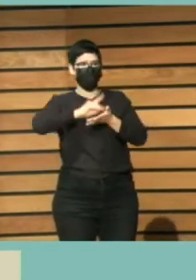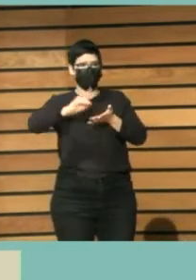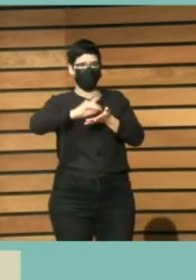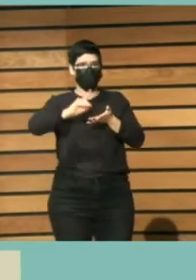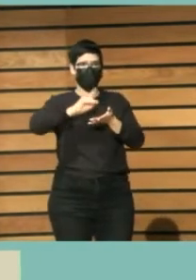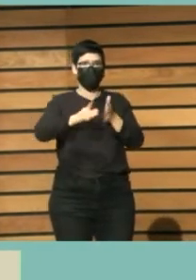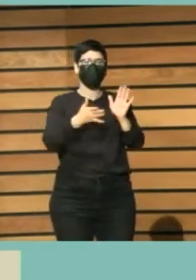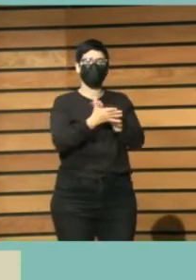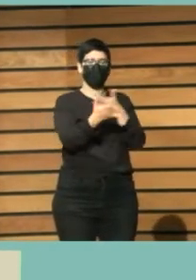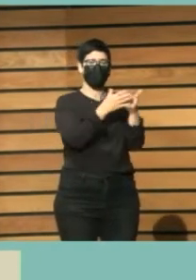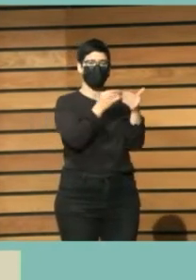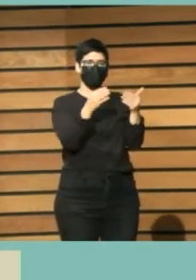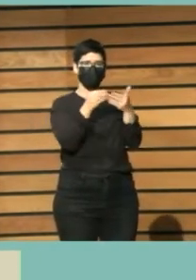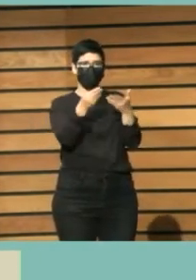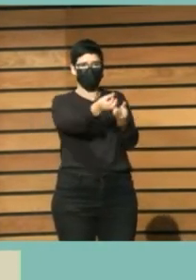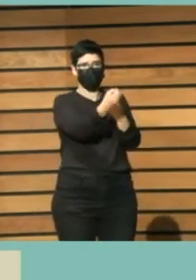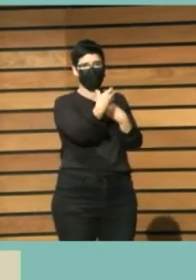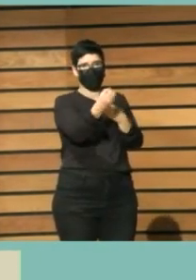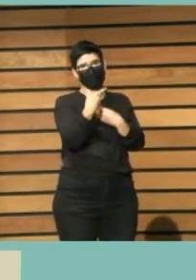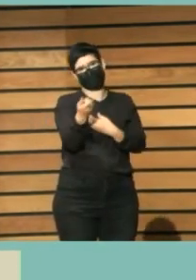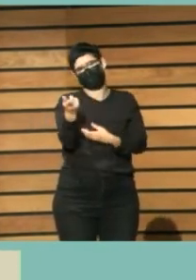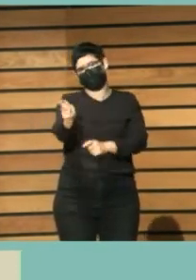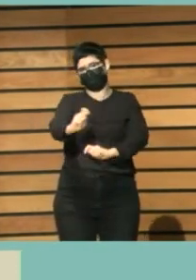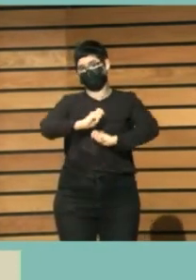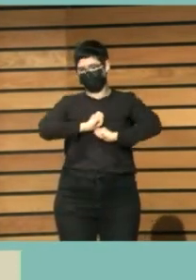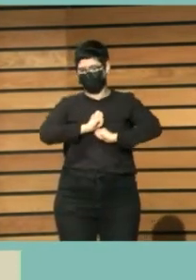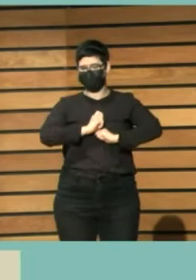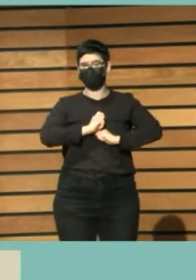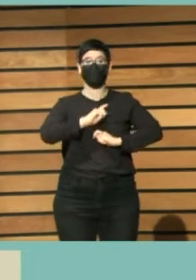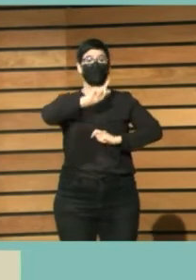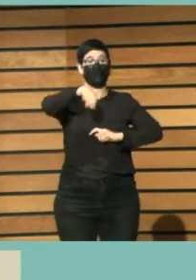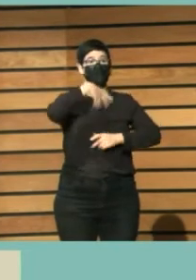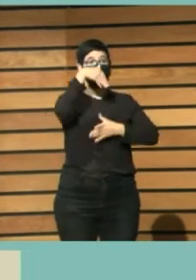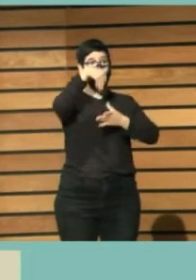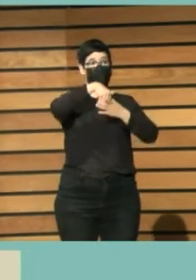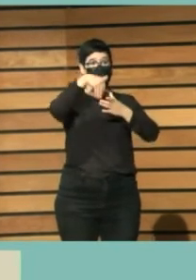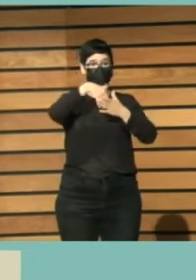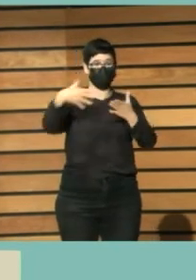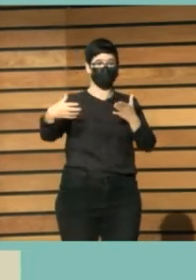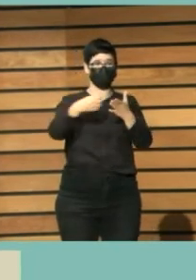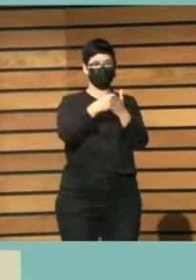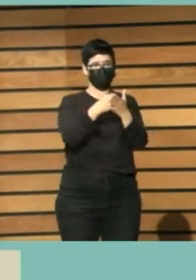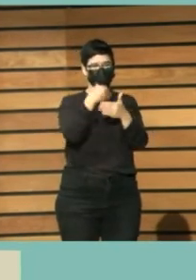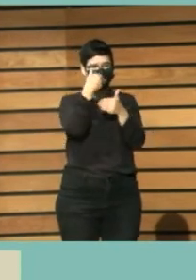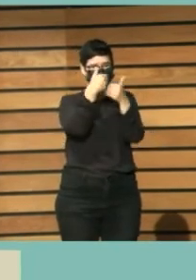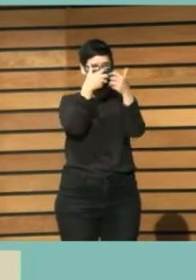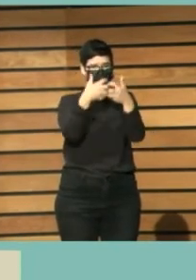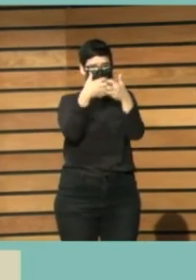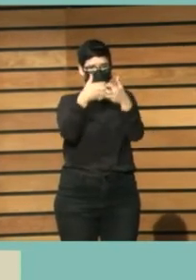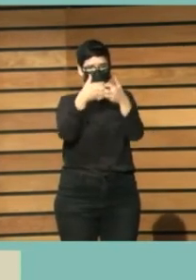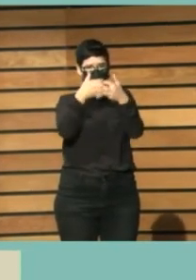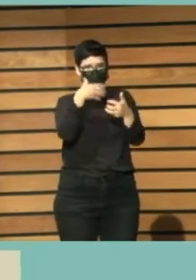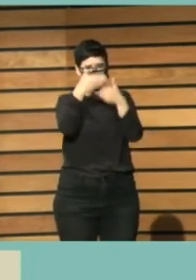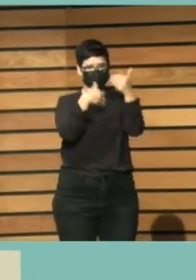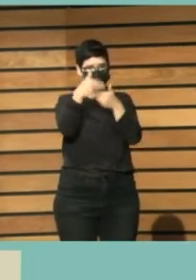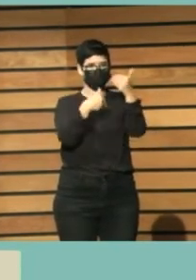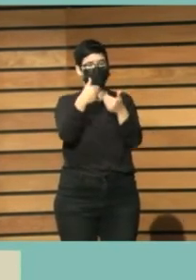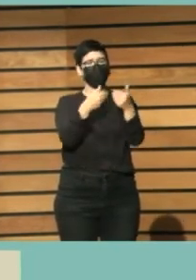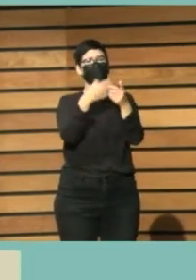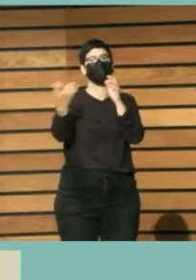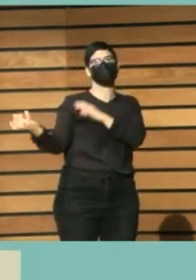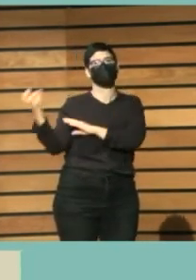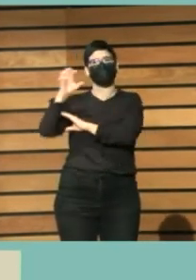proporcionado información y luego todo este contenido, pues se ha procesado y se ha puesto en la página web de la